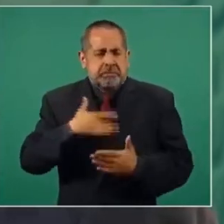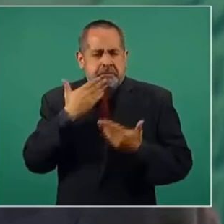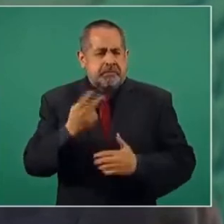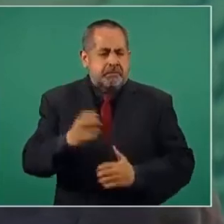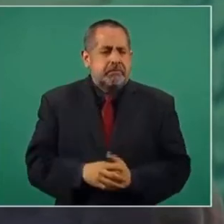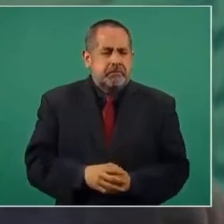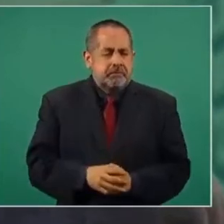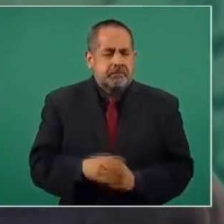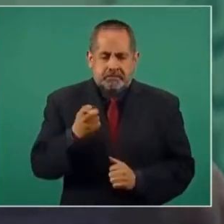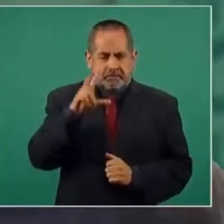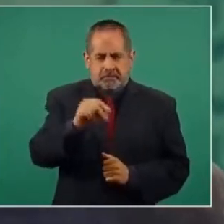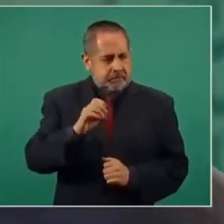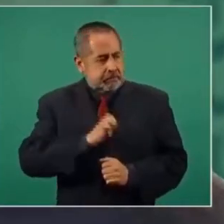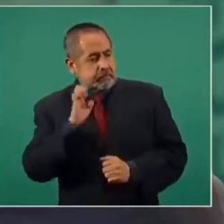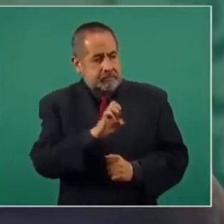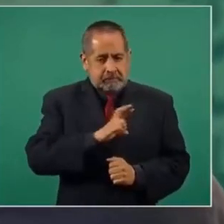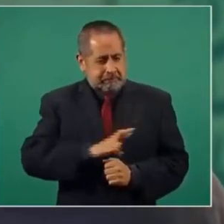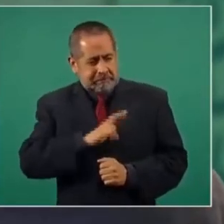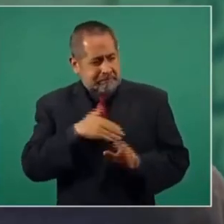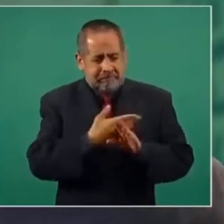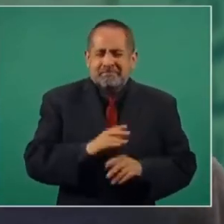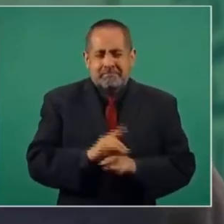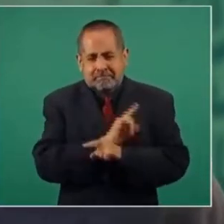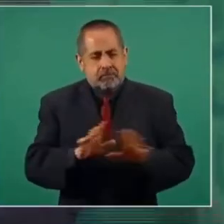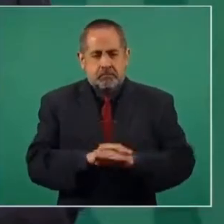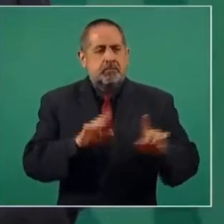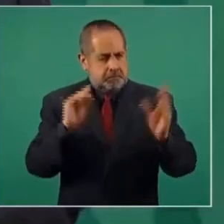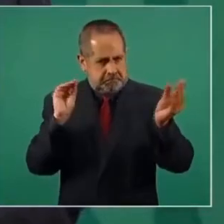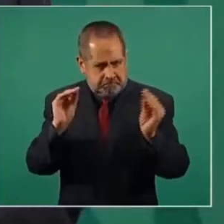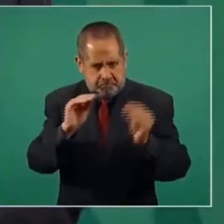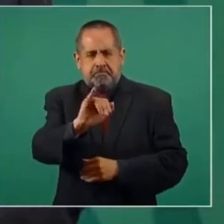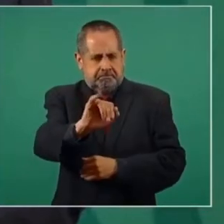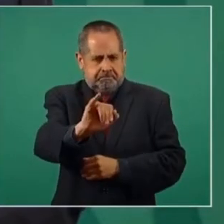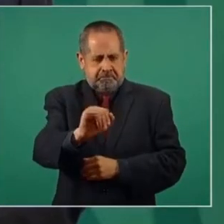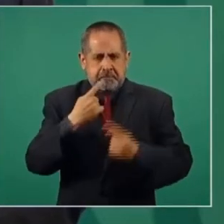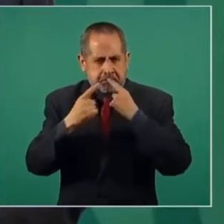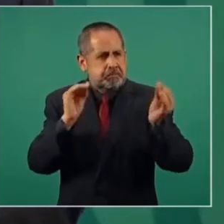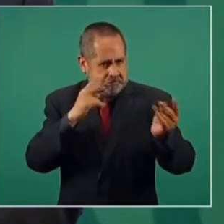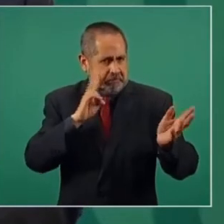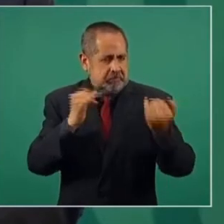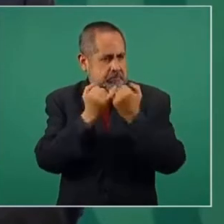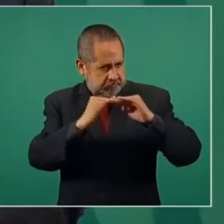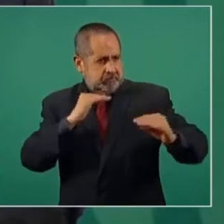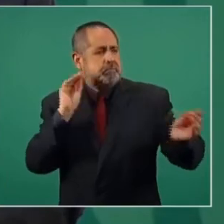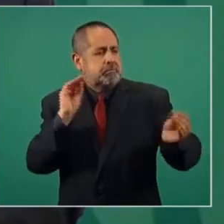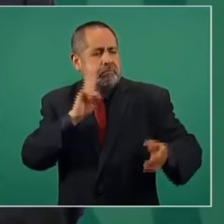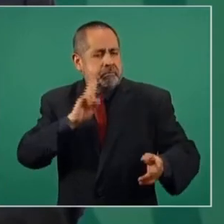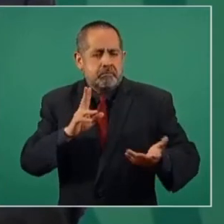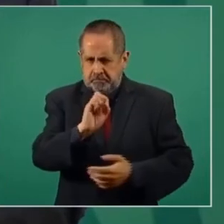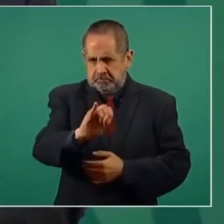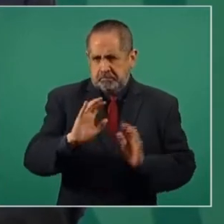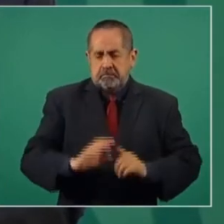Entonces, no a los odios. No a los rencores. Pero sí al debate. En igualdad de circunstancias.